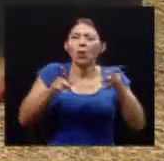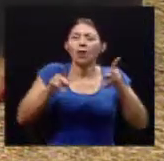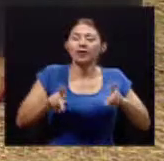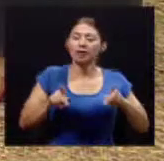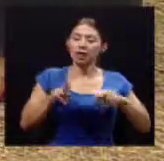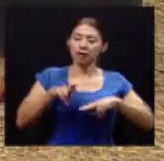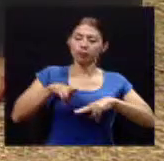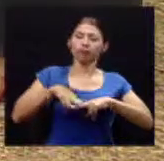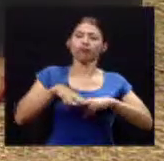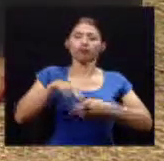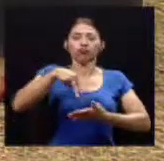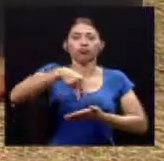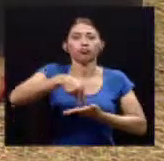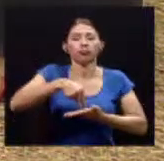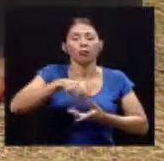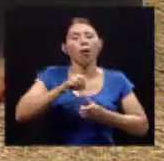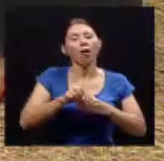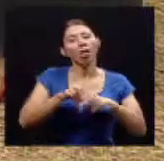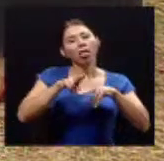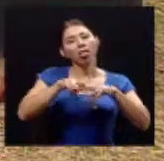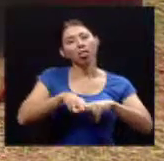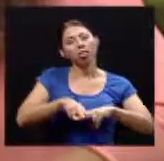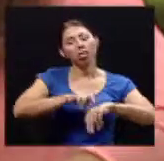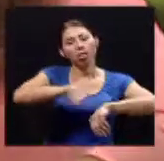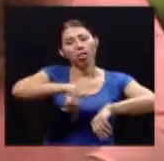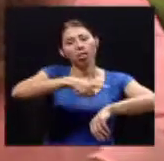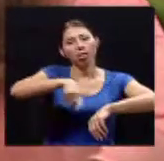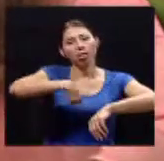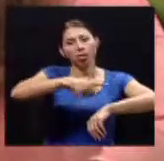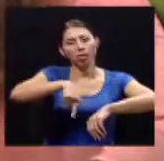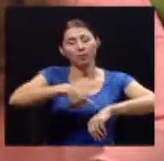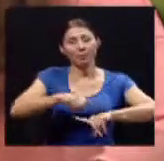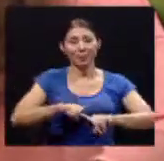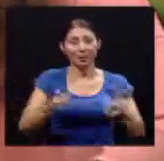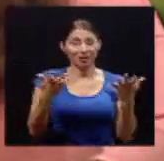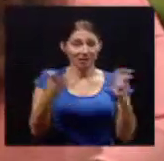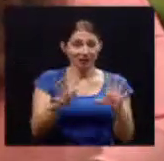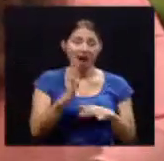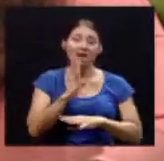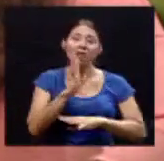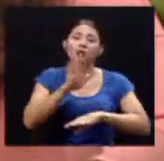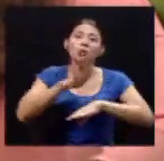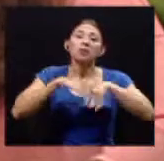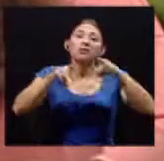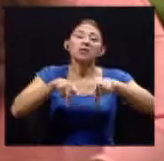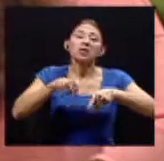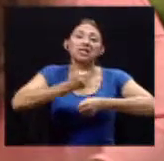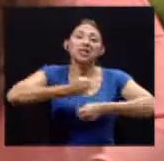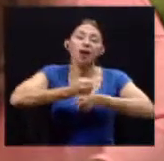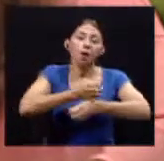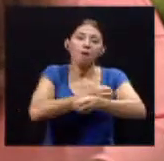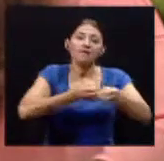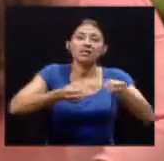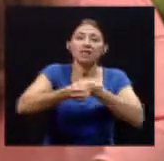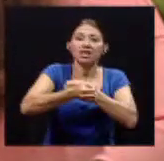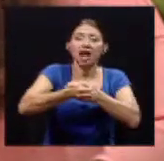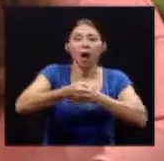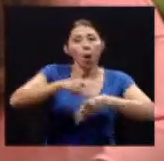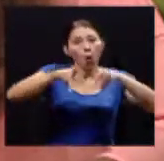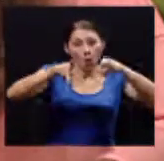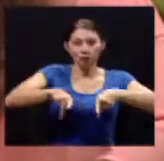que permanecen mucho rato sentadas pero hablamos digamos de oficinistas de personas que están